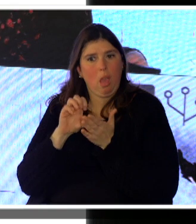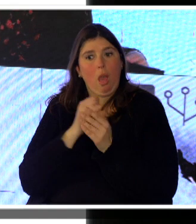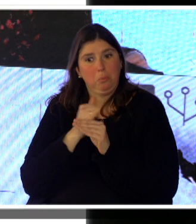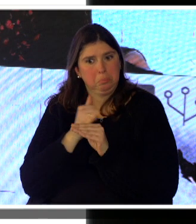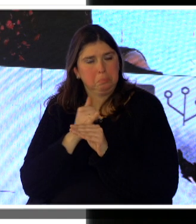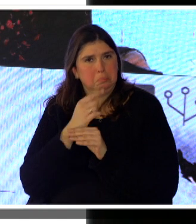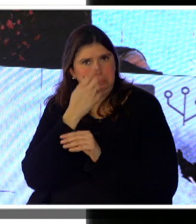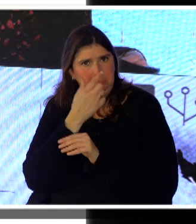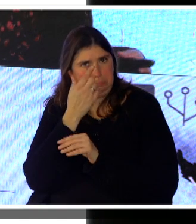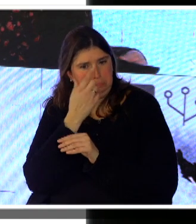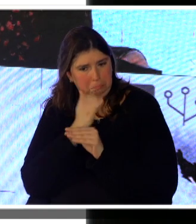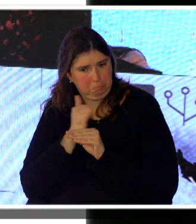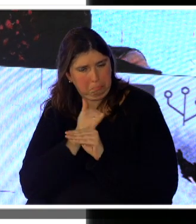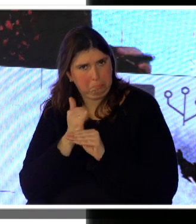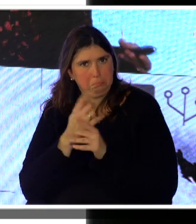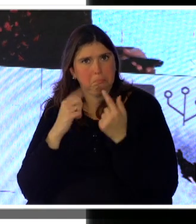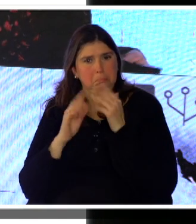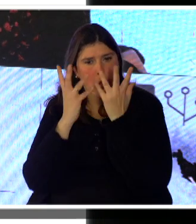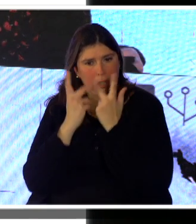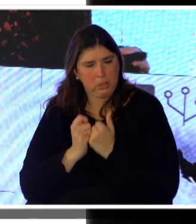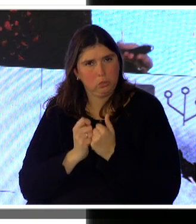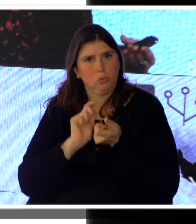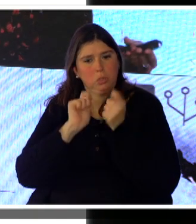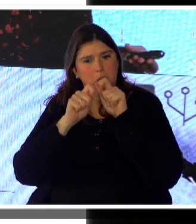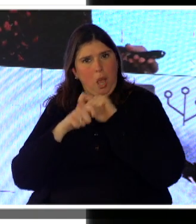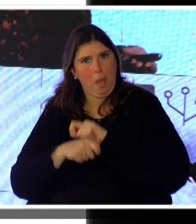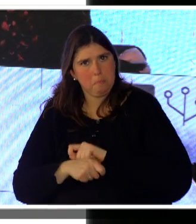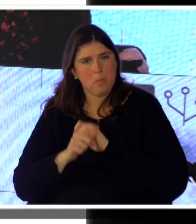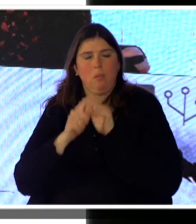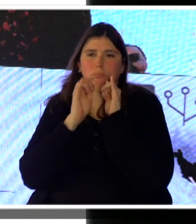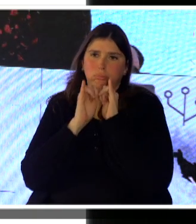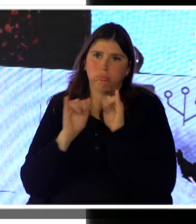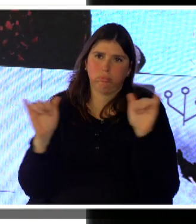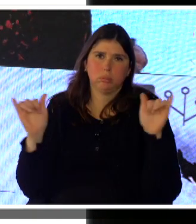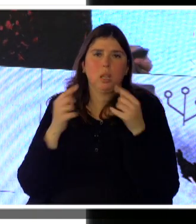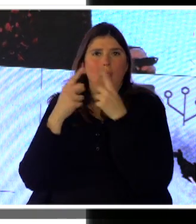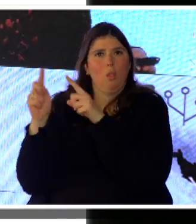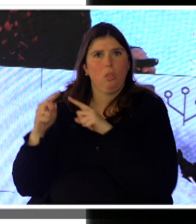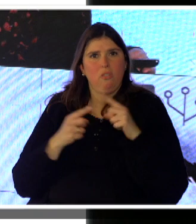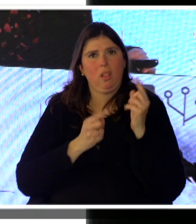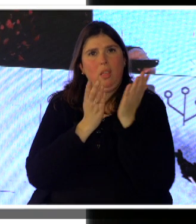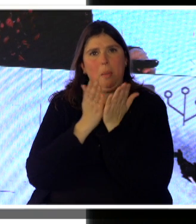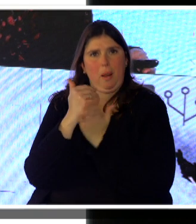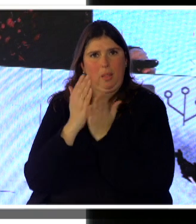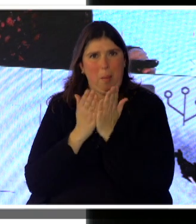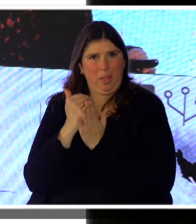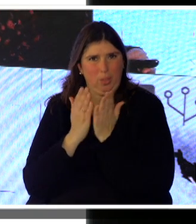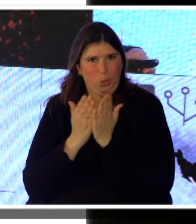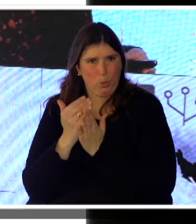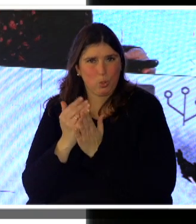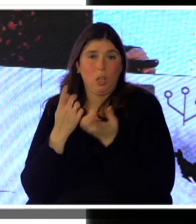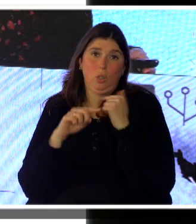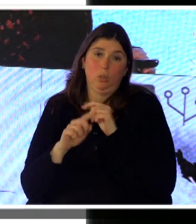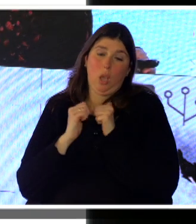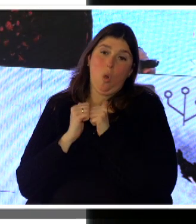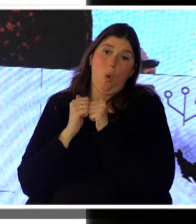además de que estamos en una organización, digamos, dinámica que está sacando campañas desde los distintos departamentos y, bueno, hay